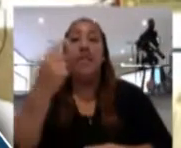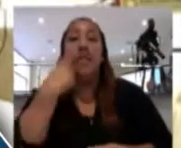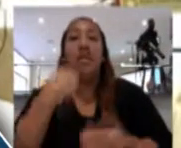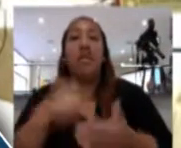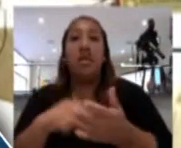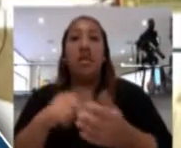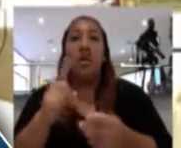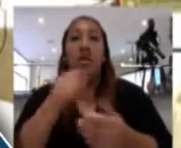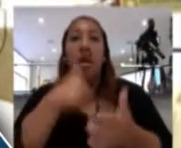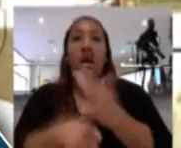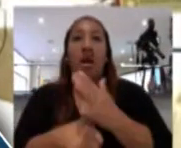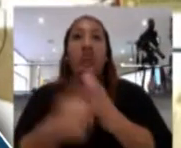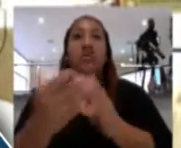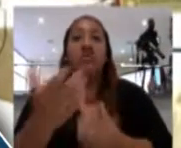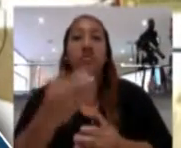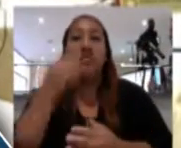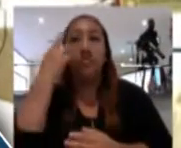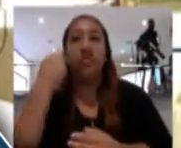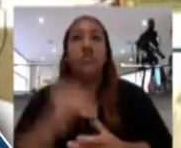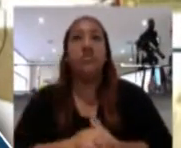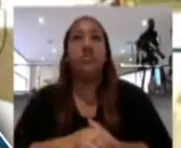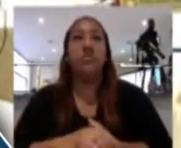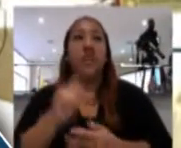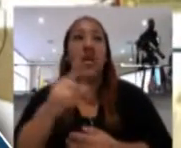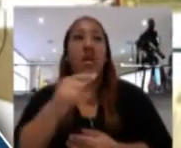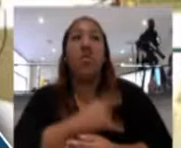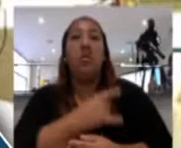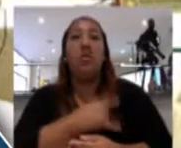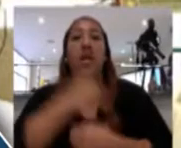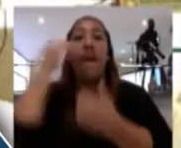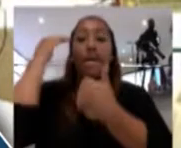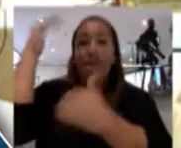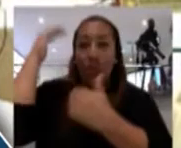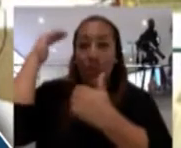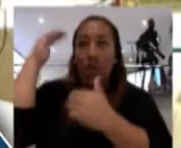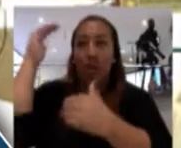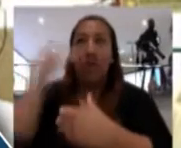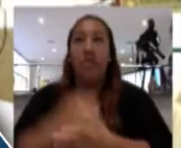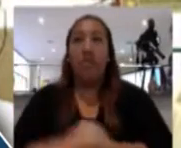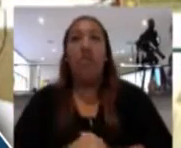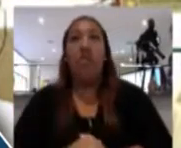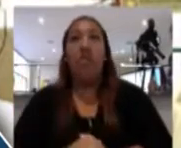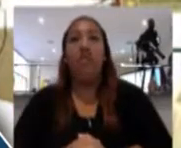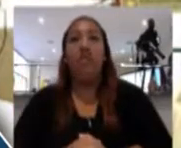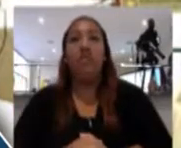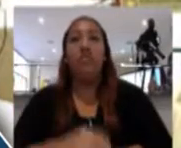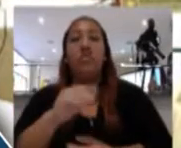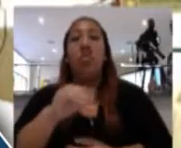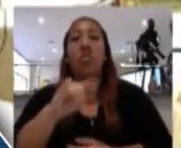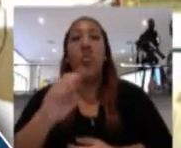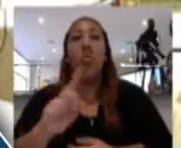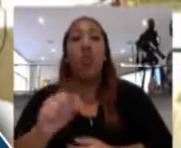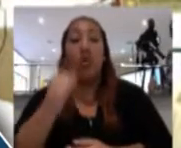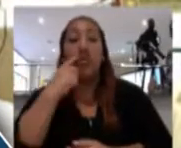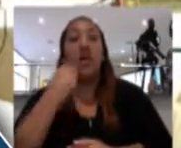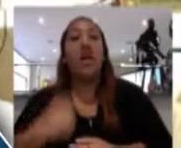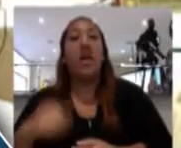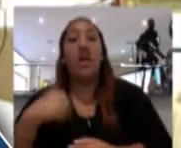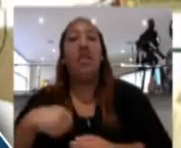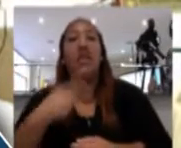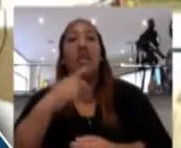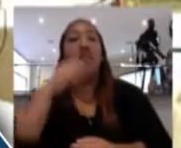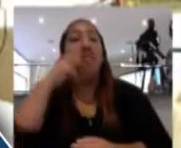es una carta remitida por la Universidad de Piura. Señor Jorge Muñoz Wells, alcalde de la